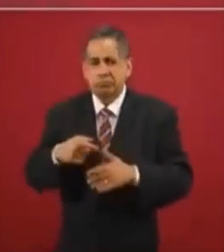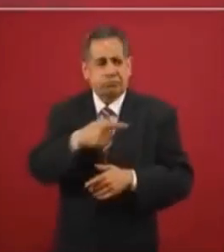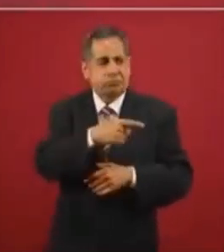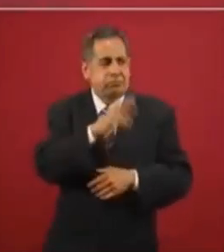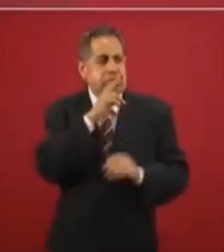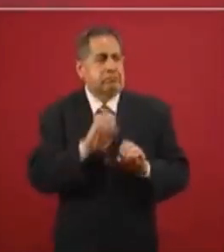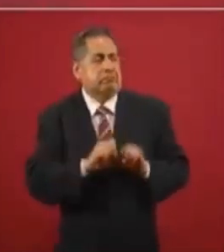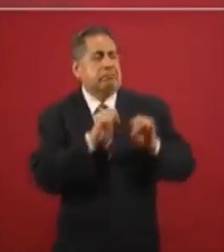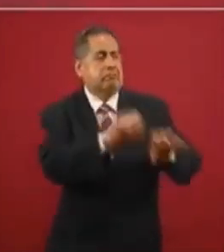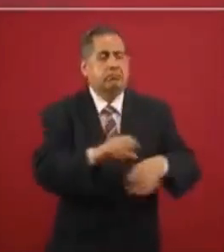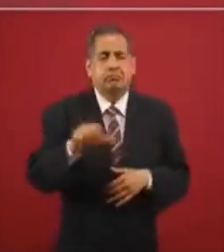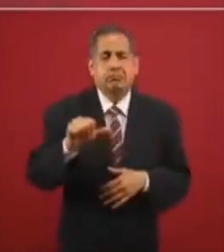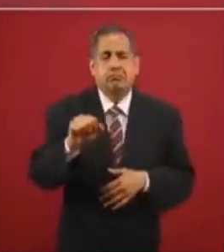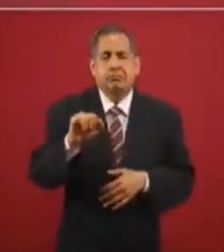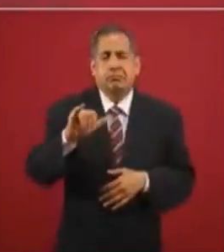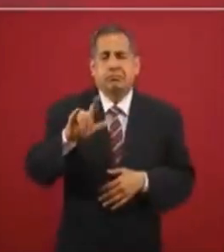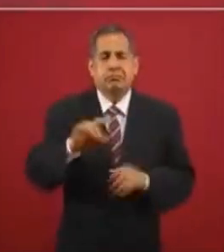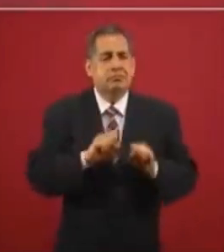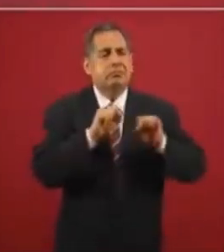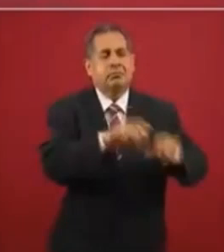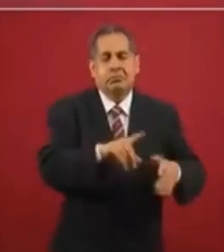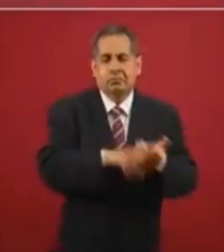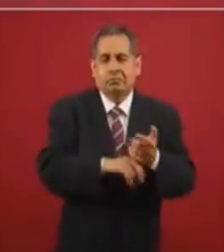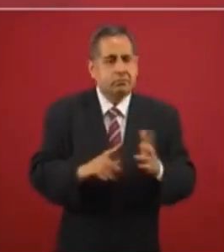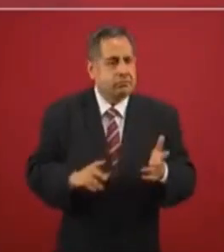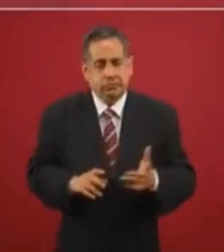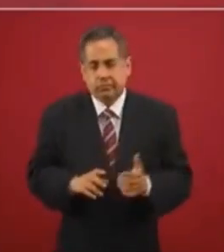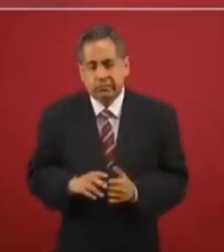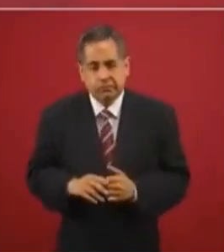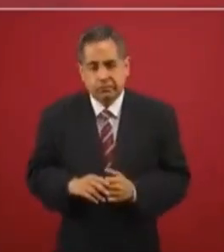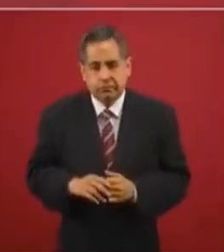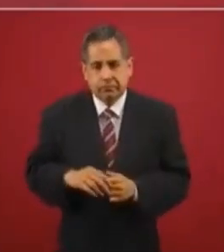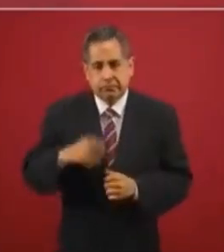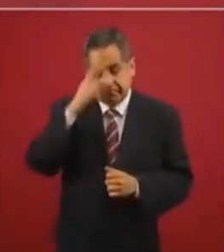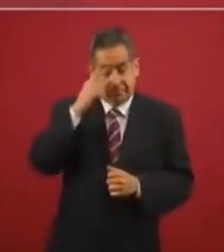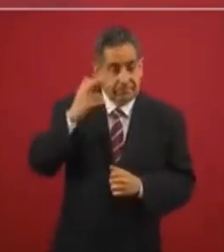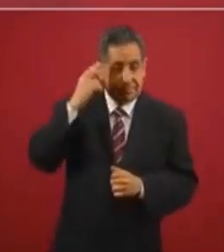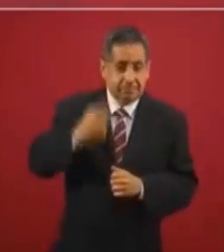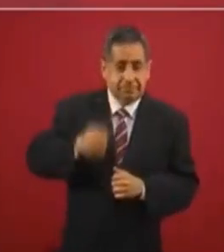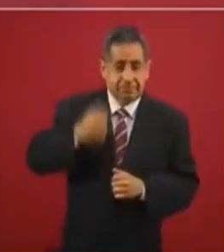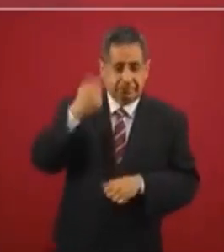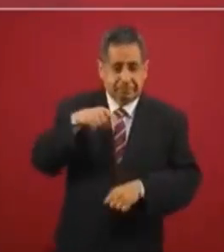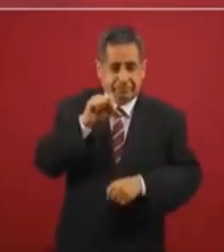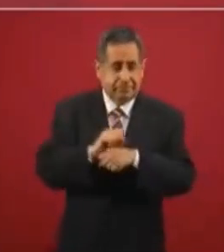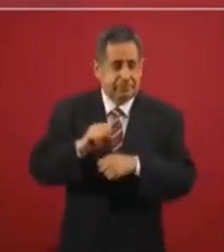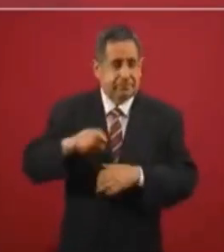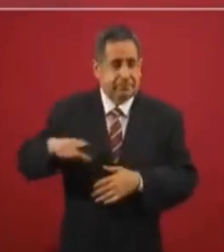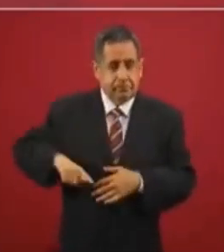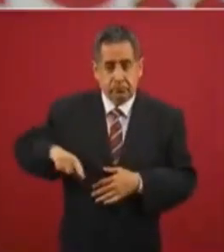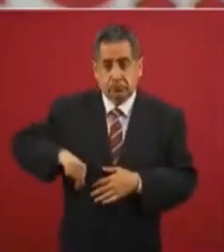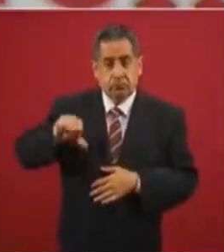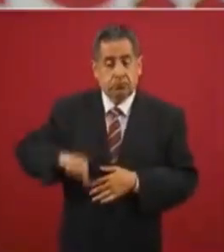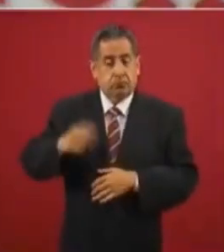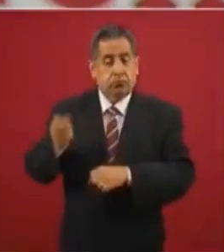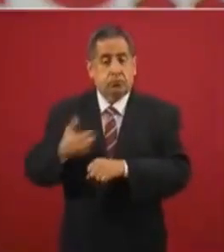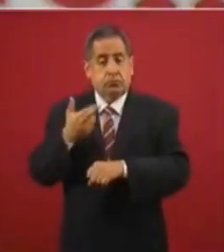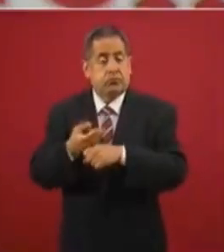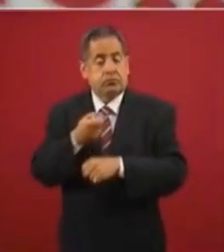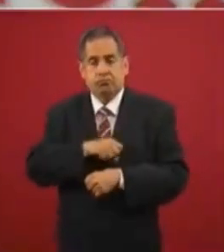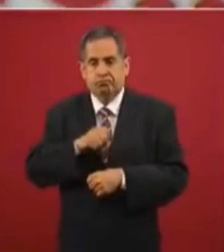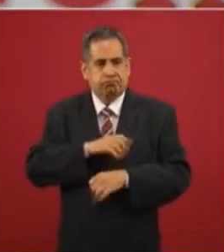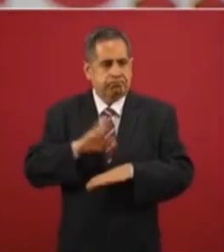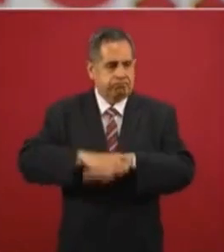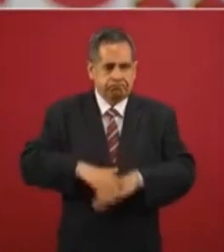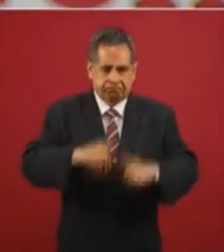asilos que fueron tomados desde el primer día, desde la primera semana de este gobierno en la Secretaría de Salud.